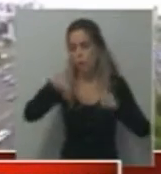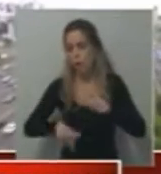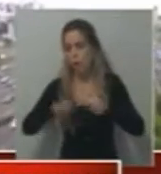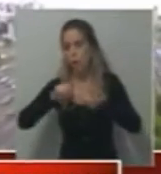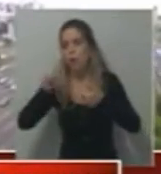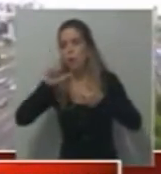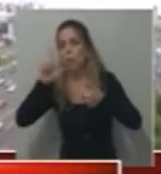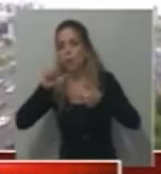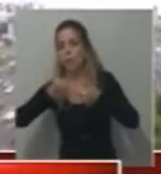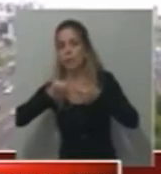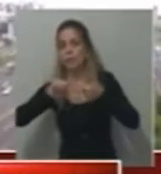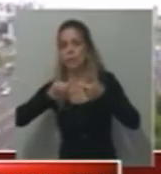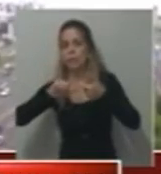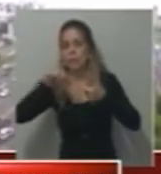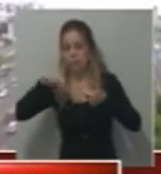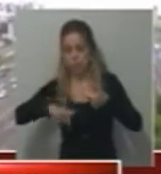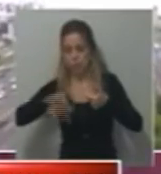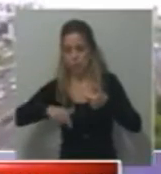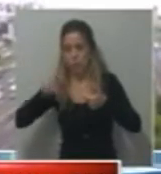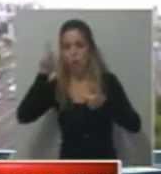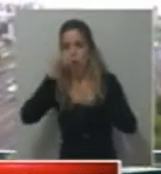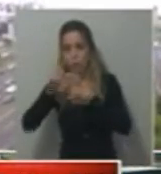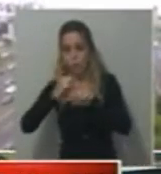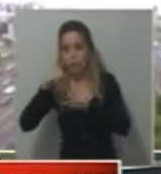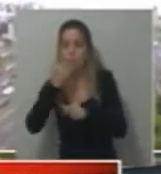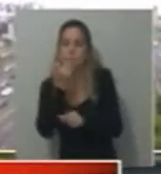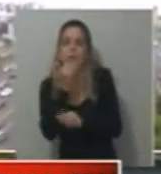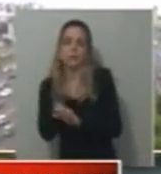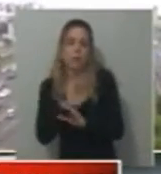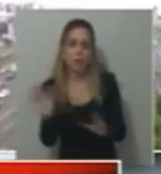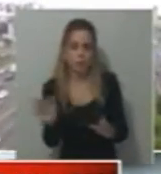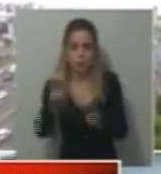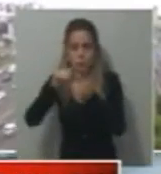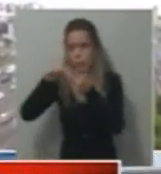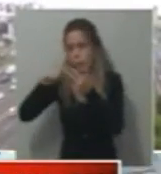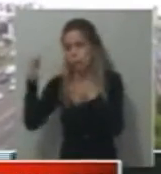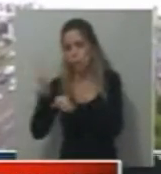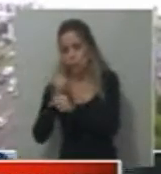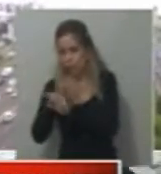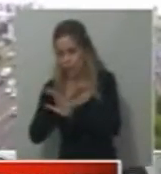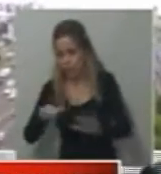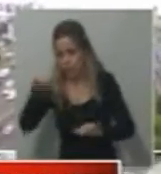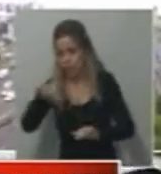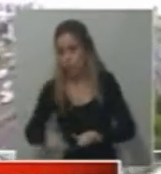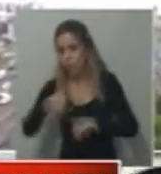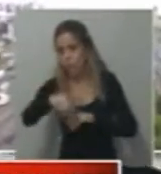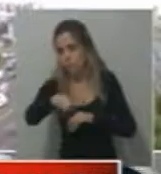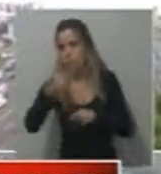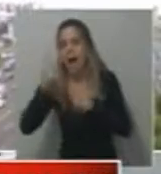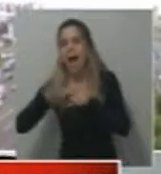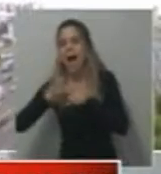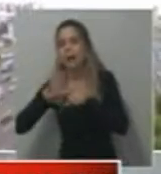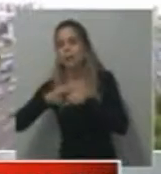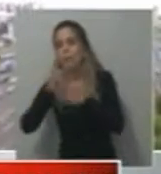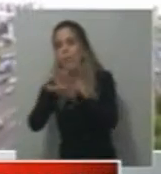9 de la mañana, 8.38, no vamos a ver a Cristina en un acto político, al menos en los próximos días. Luego,